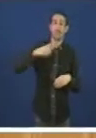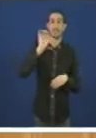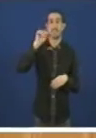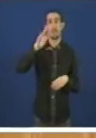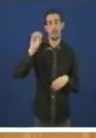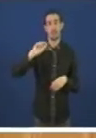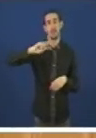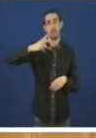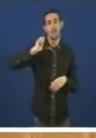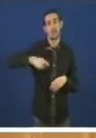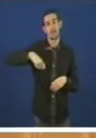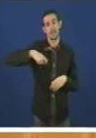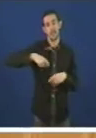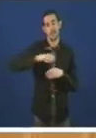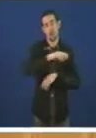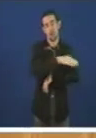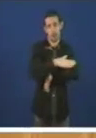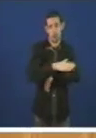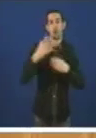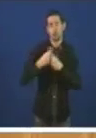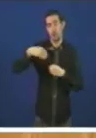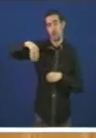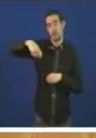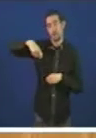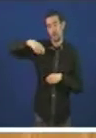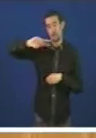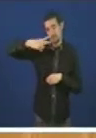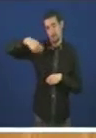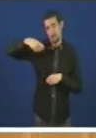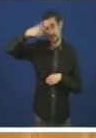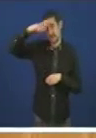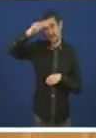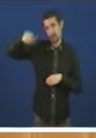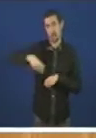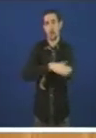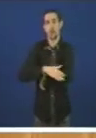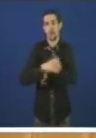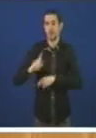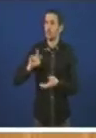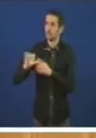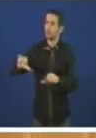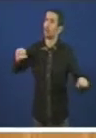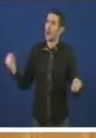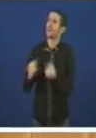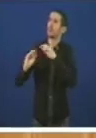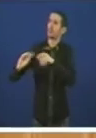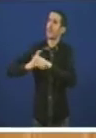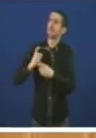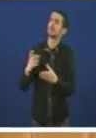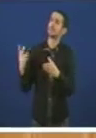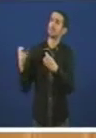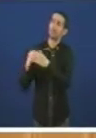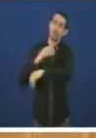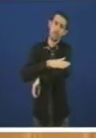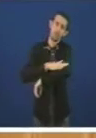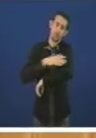do goberno e co presidente de goberno. Podeme decir vostede alguna actuación dos anteriores gobernos neste sentido? Non.